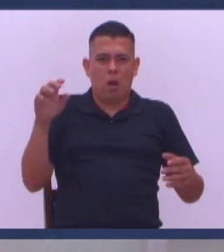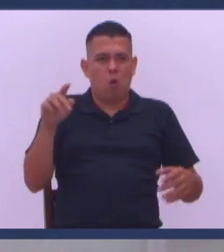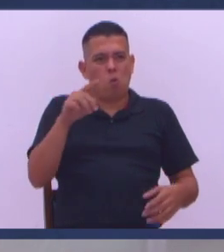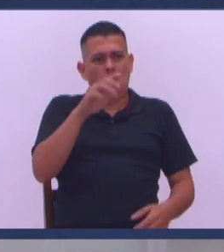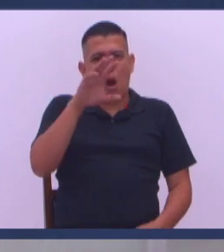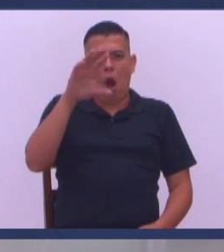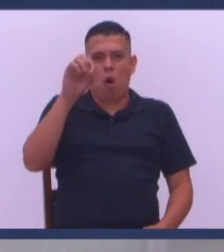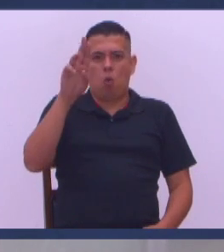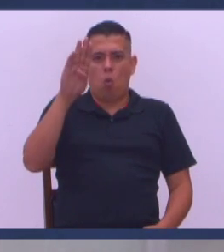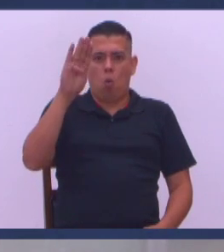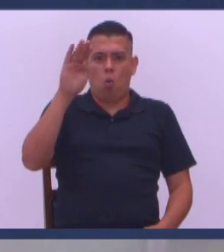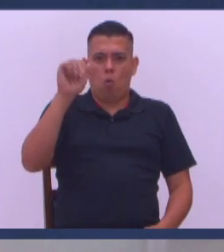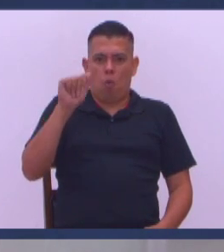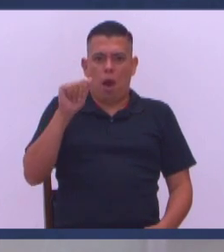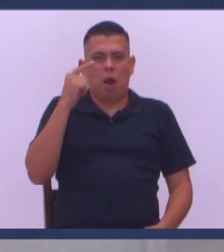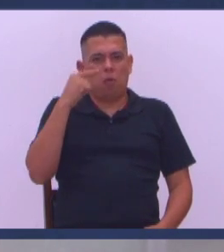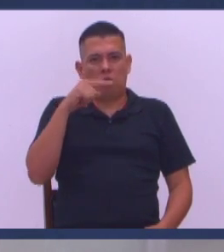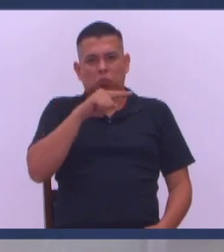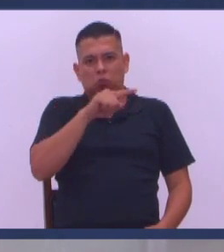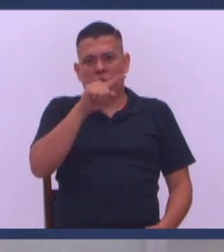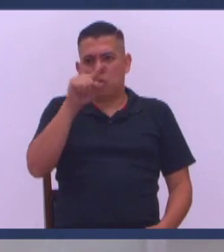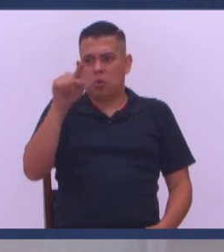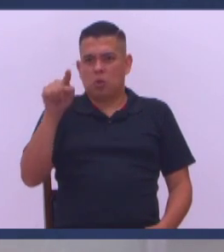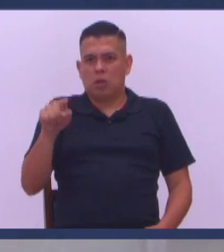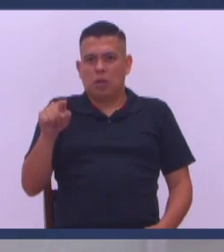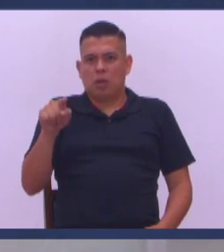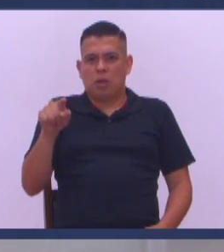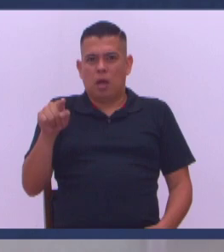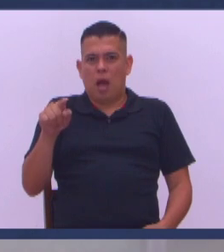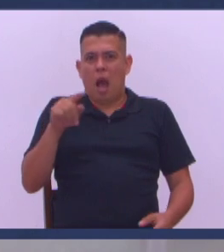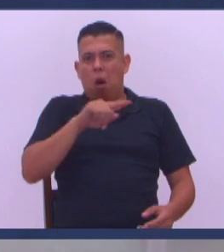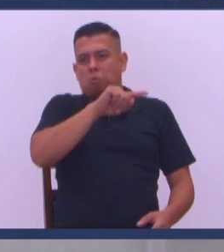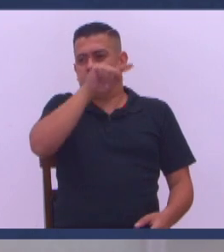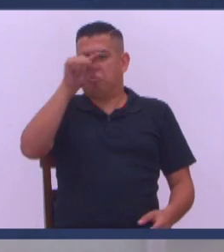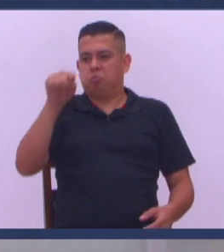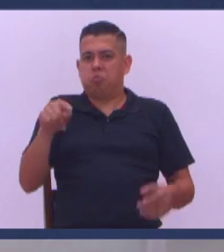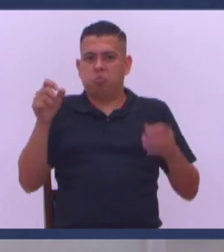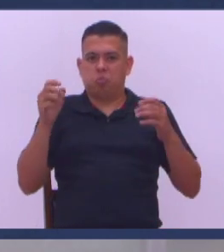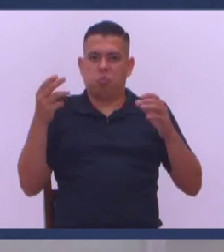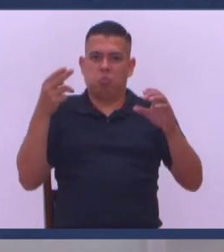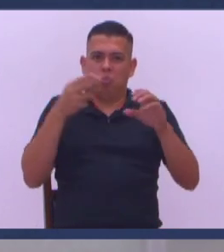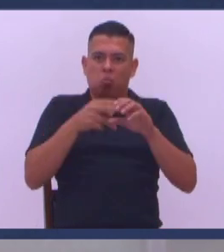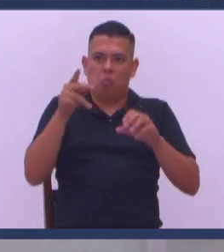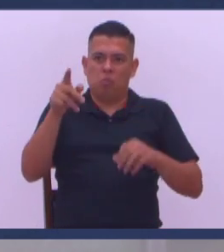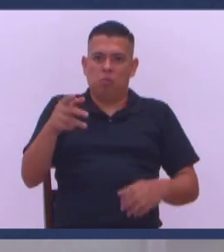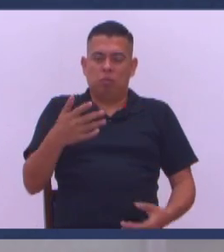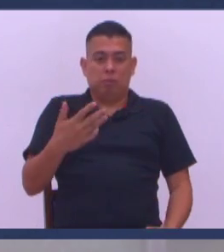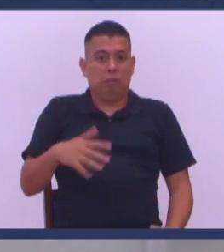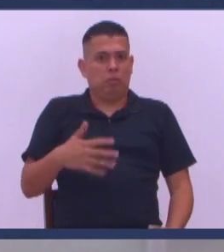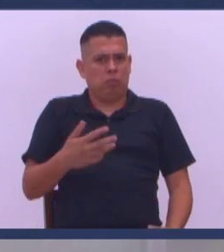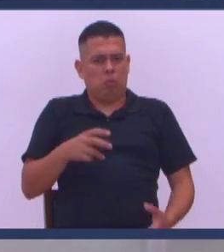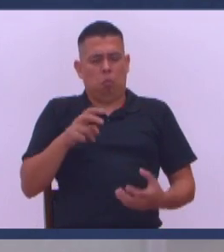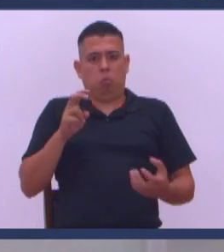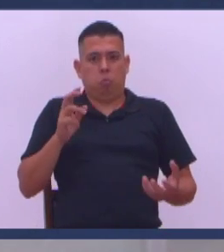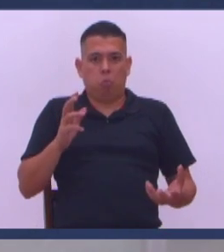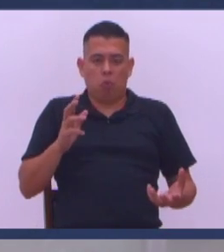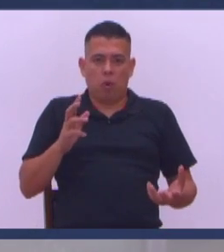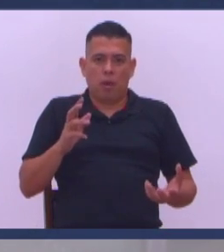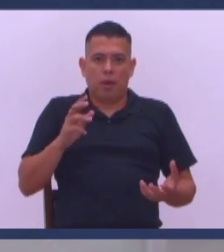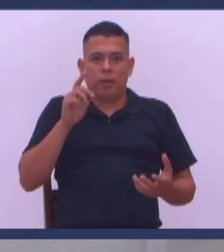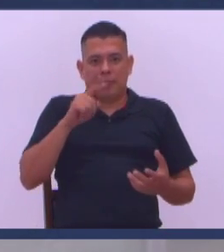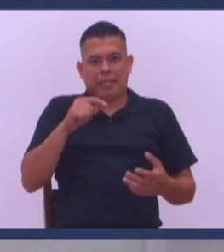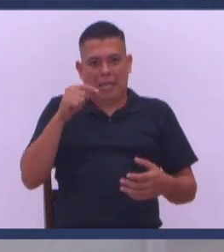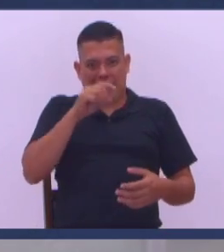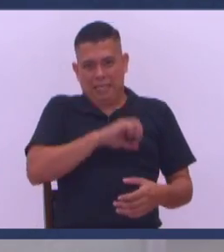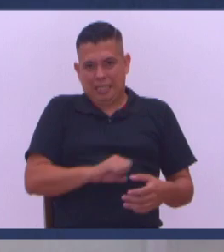Y pasó No sé cuántas horas O días No sé Y cuando regresó Le cayó la cuarentena No te puedo creer Y de repente Bueno Usted